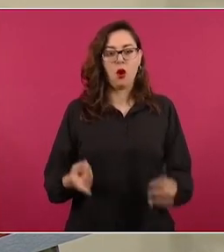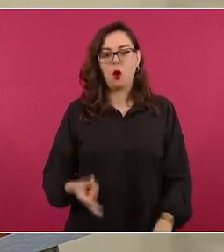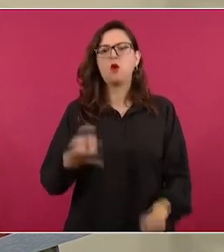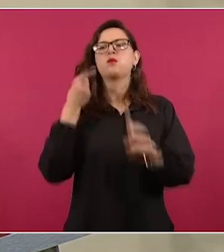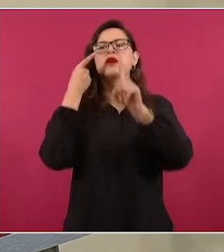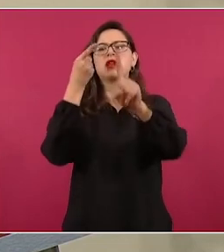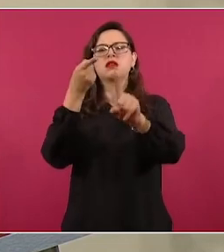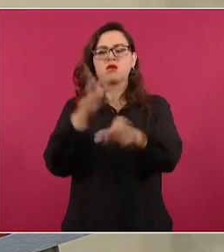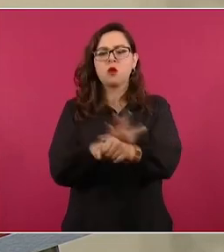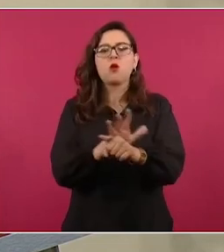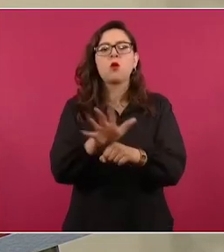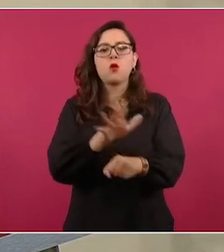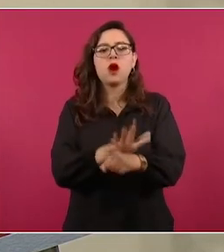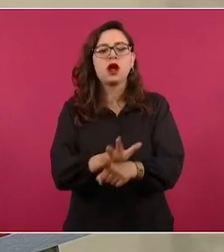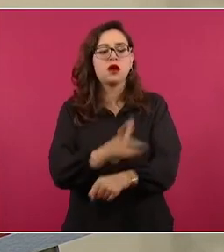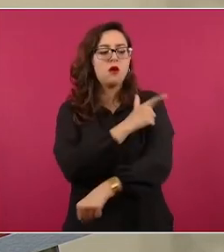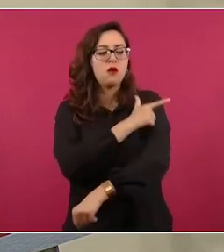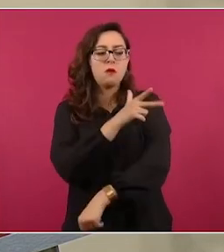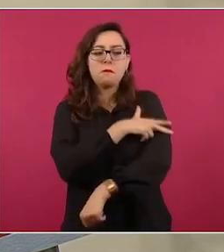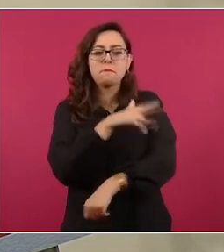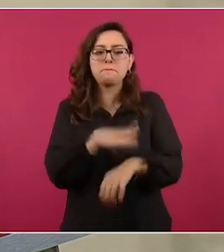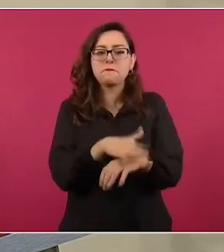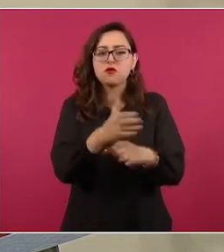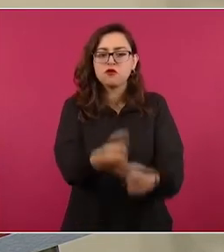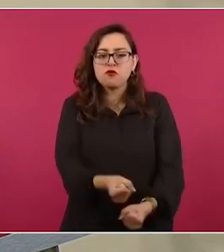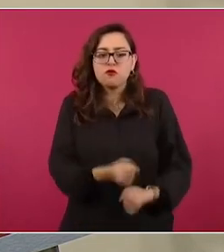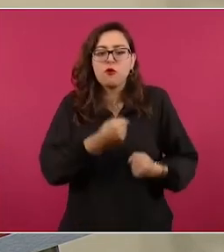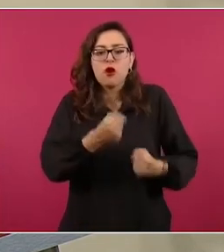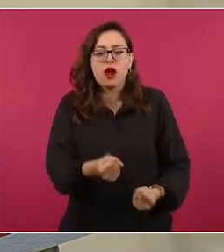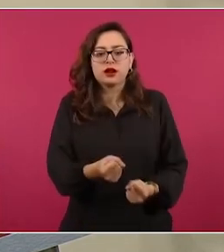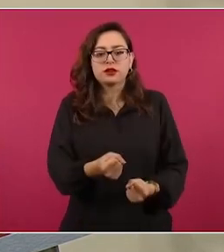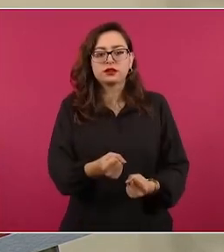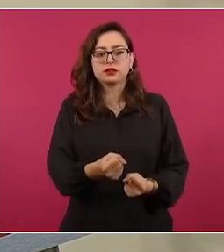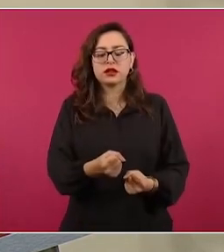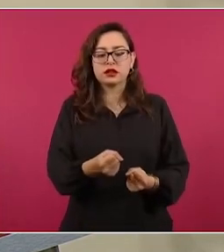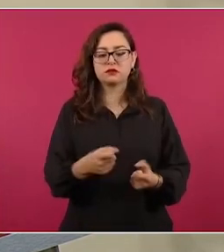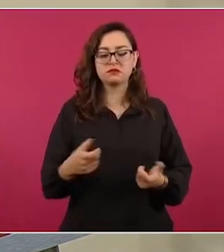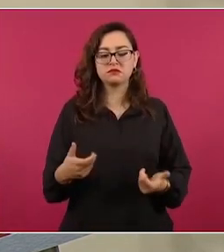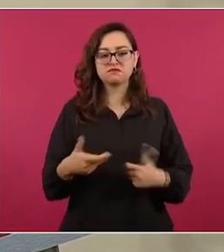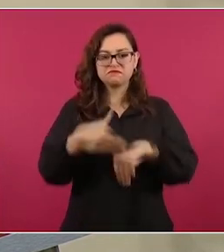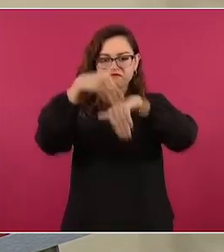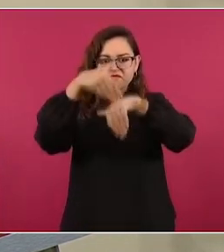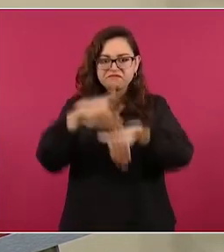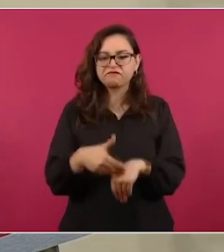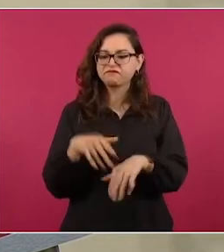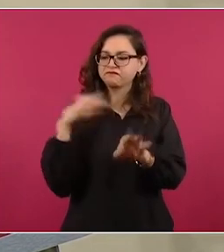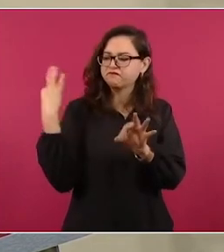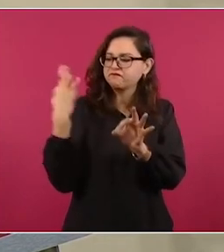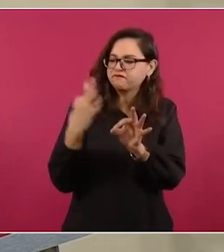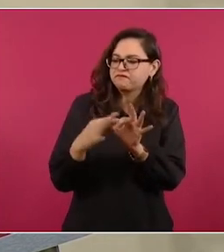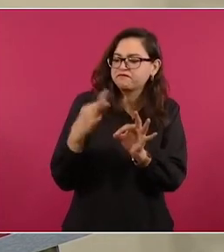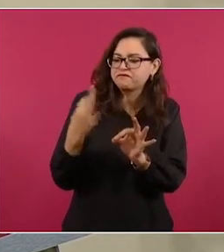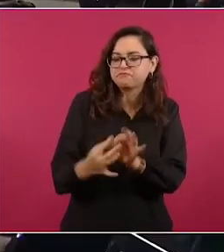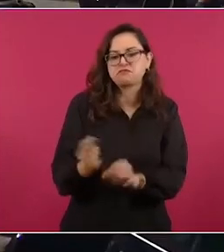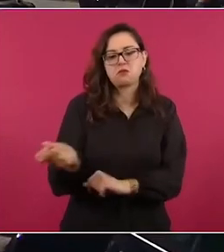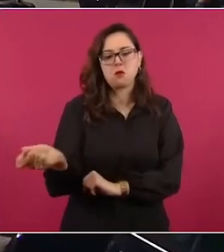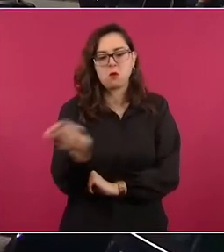se consolide, de que mantenga su disciplina y profesionalismo